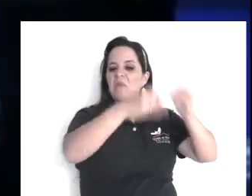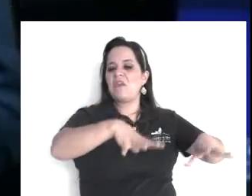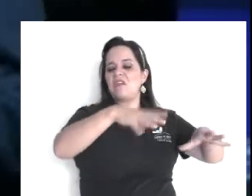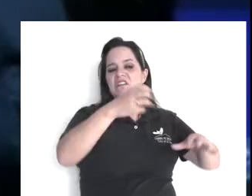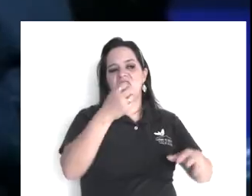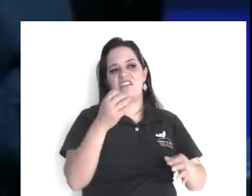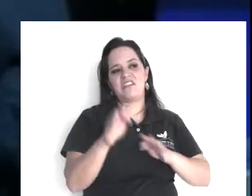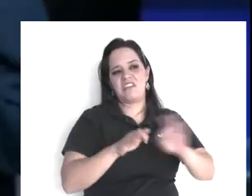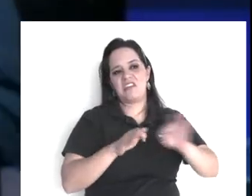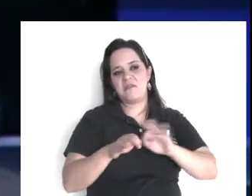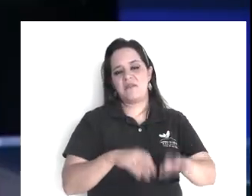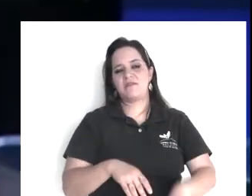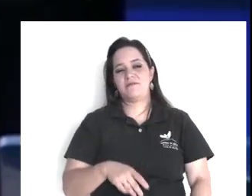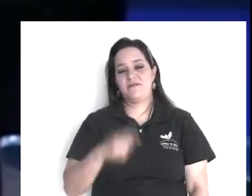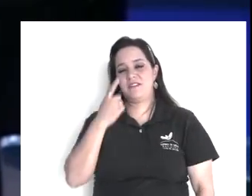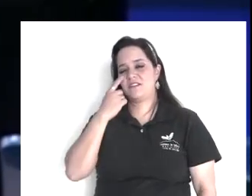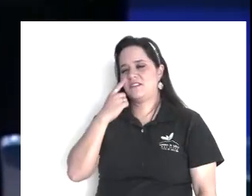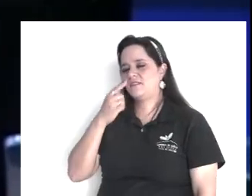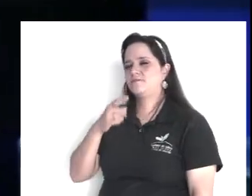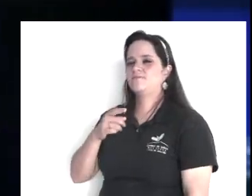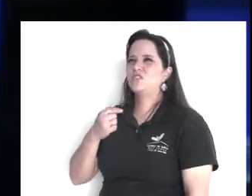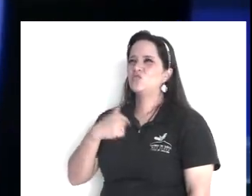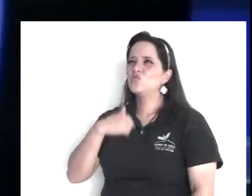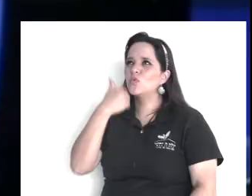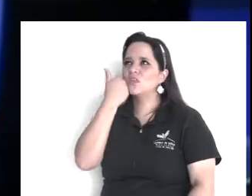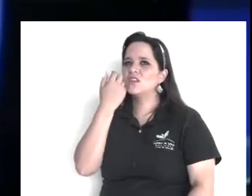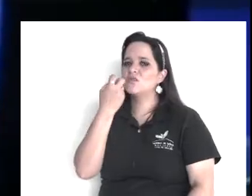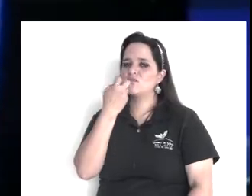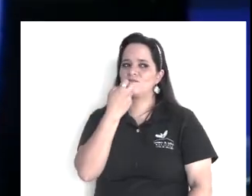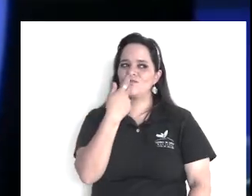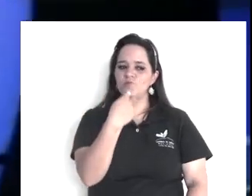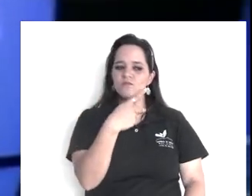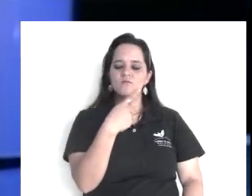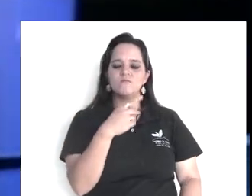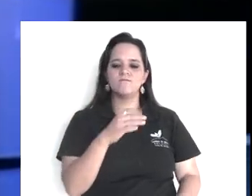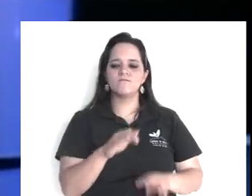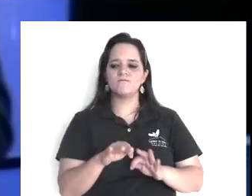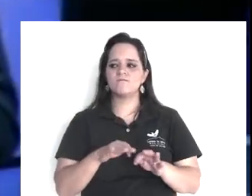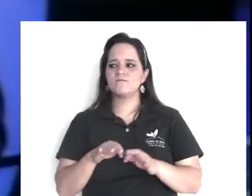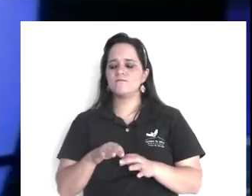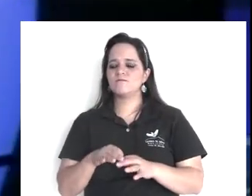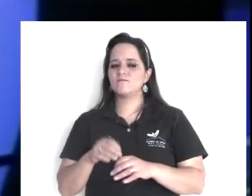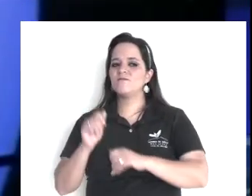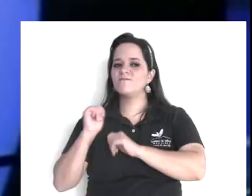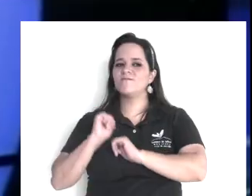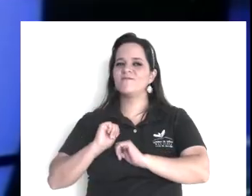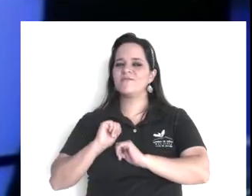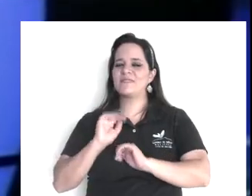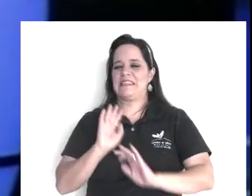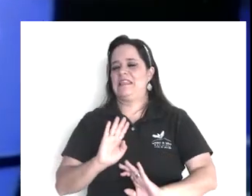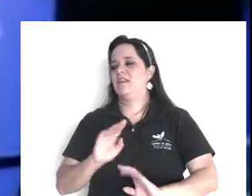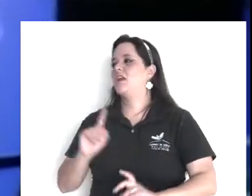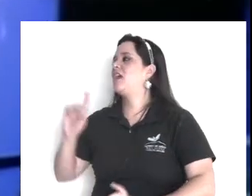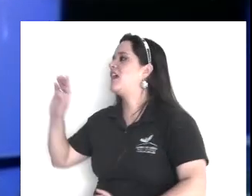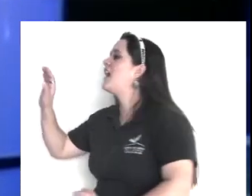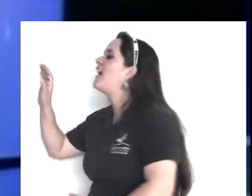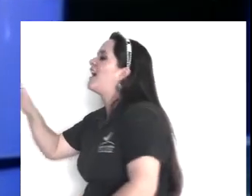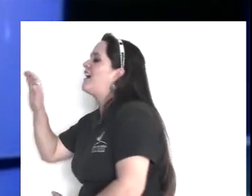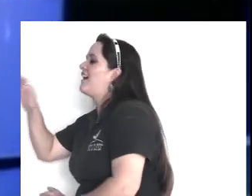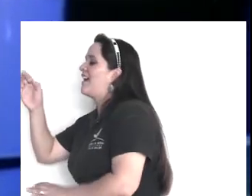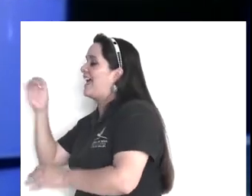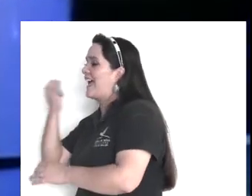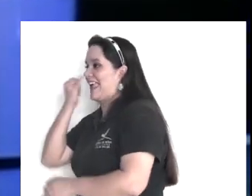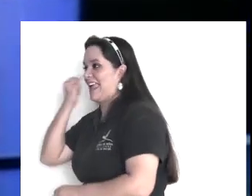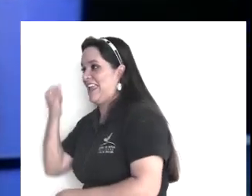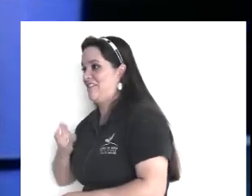te va a venir con el dueño, y le va a decir, oiga, oiga patrón, quiero decirle algo, pero mire, le voy a pedir discreción, esto es delicado, le voy a